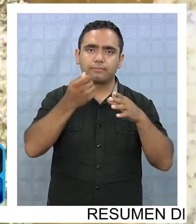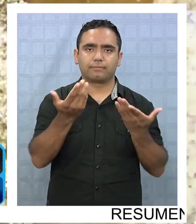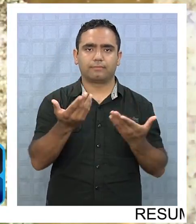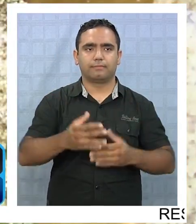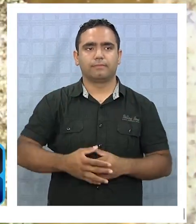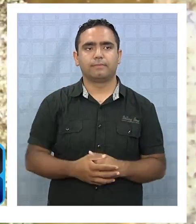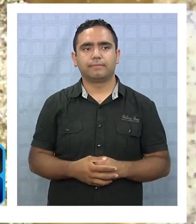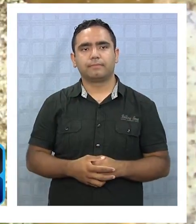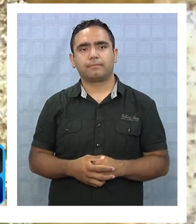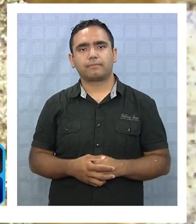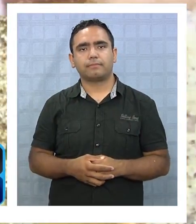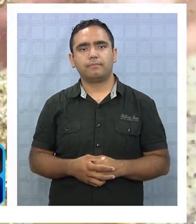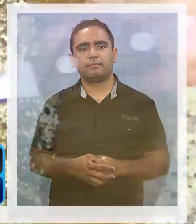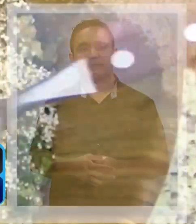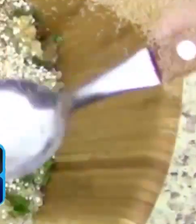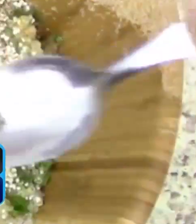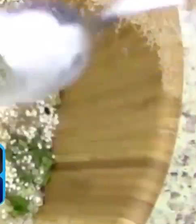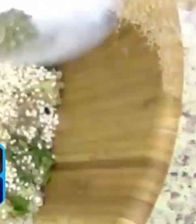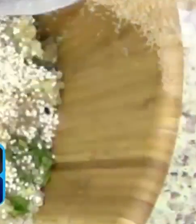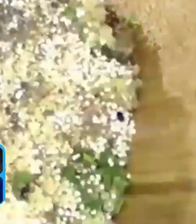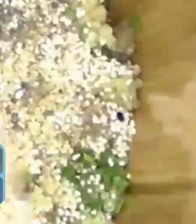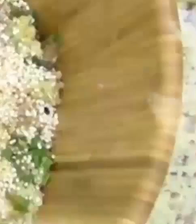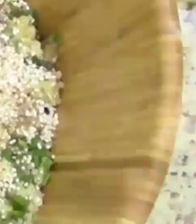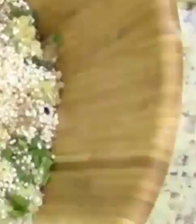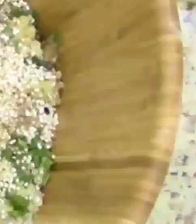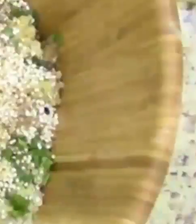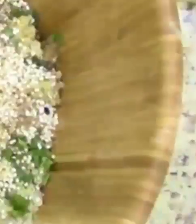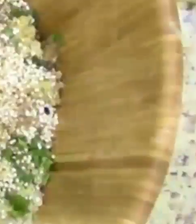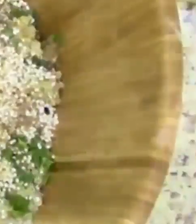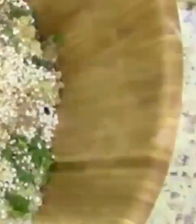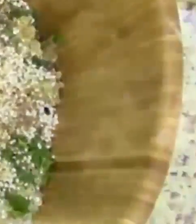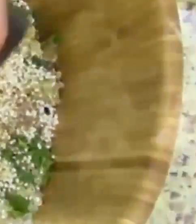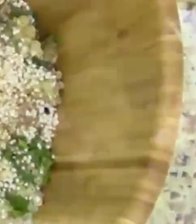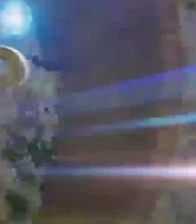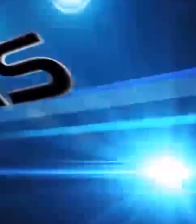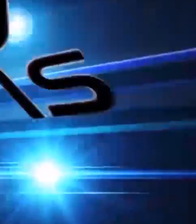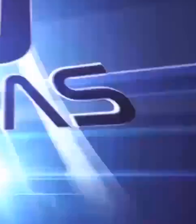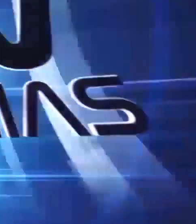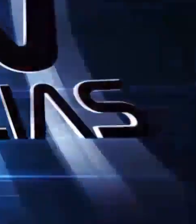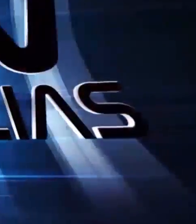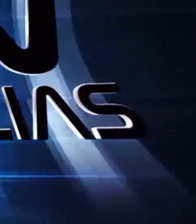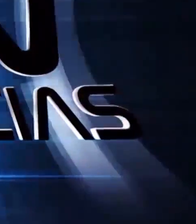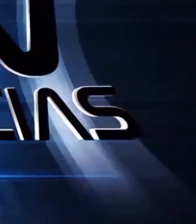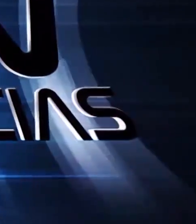Un cuarto de cucharada de albahaca deshidratada, sal de mar molida.